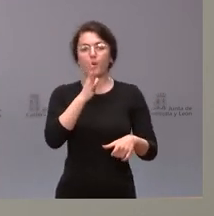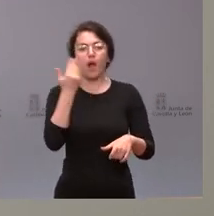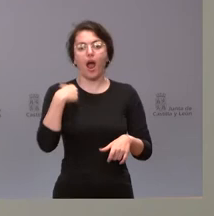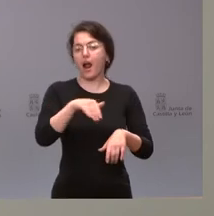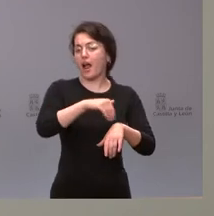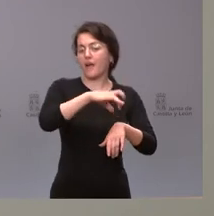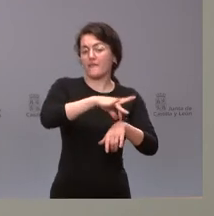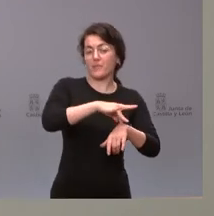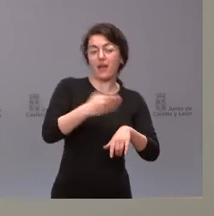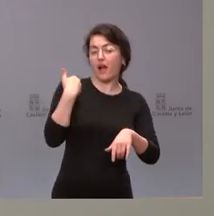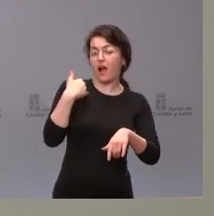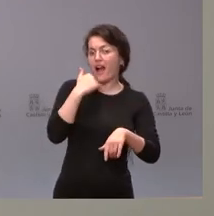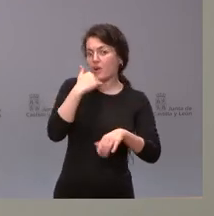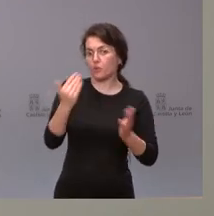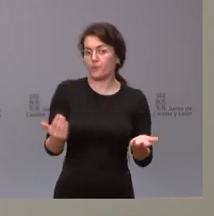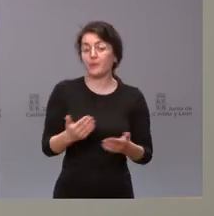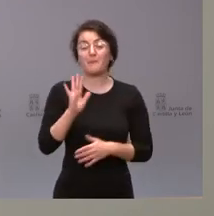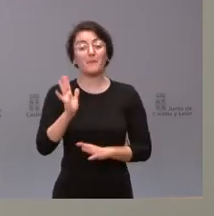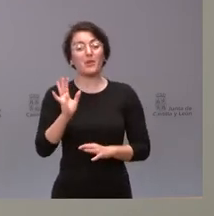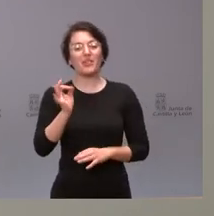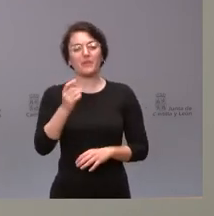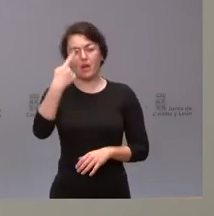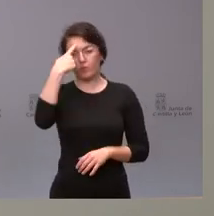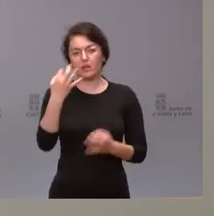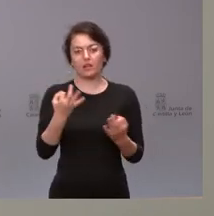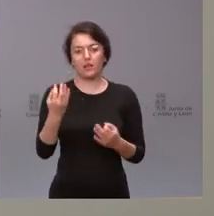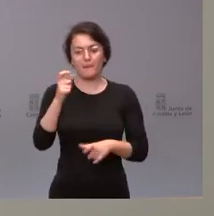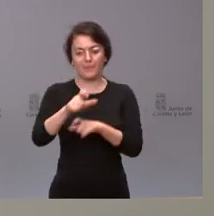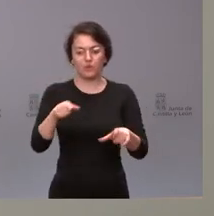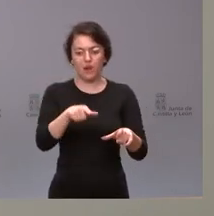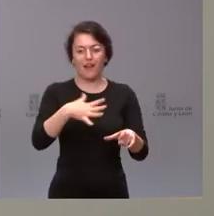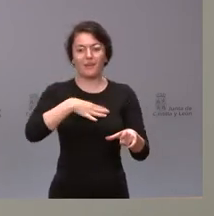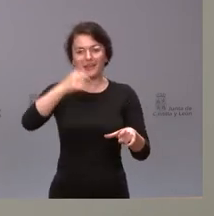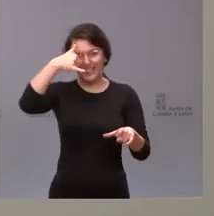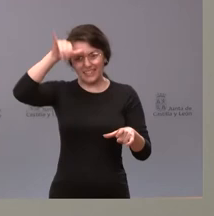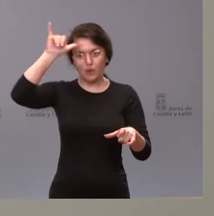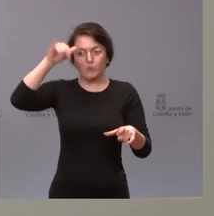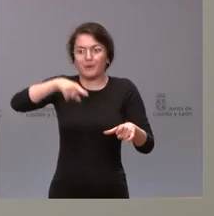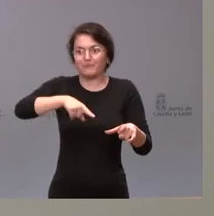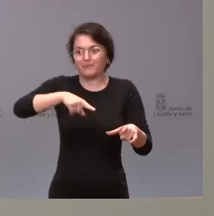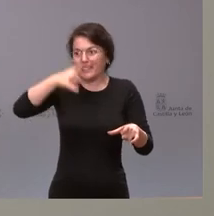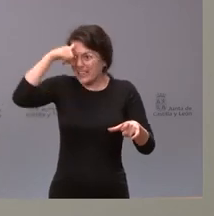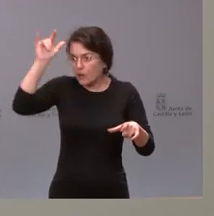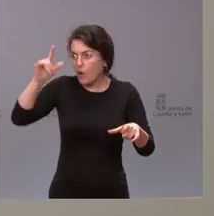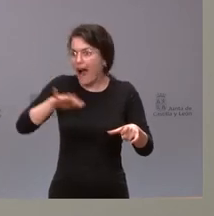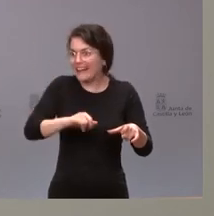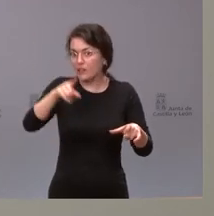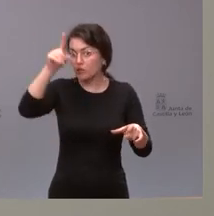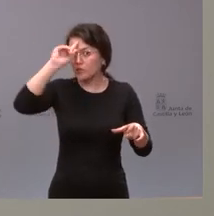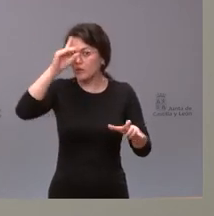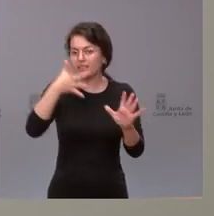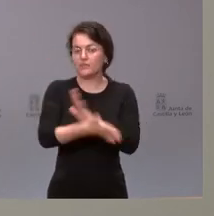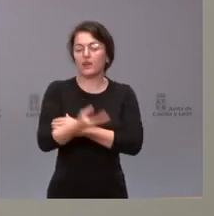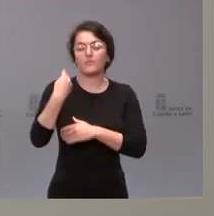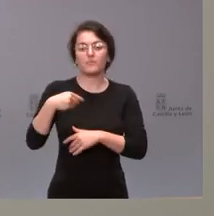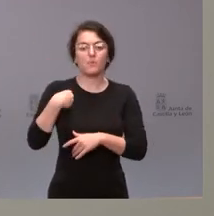Pero tampoco podemos olvidar una cosa. Puede haber personas que teniendo algún tipo de riesgo lo desconozcan y, por tanto, las medidas de prevención tienen que estar